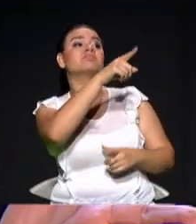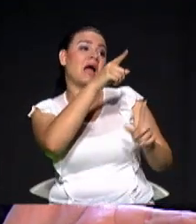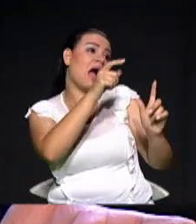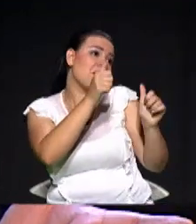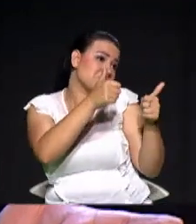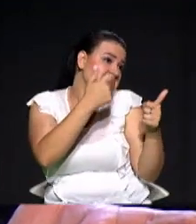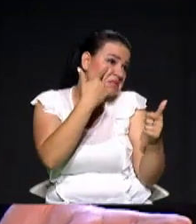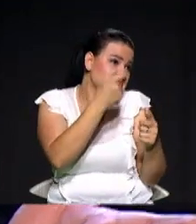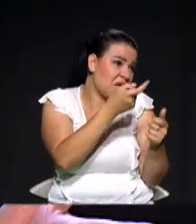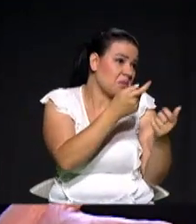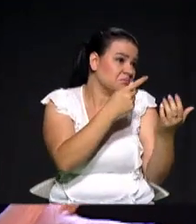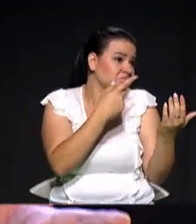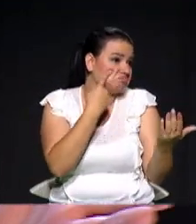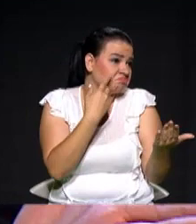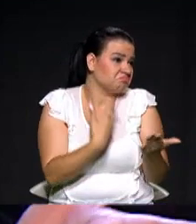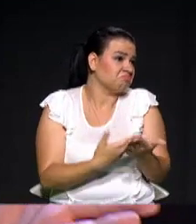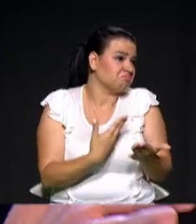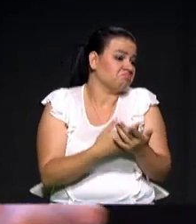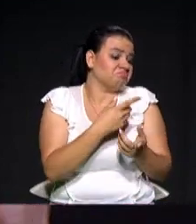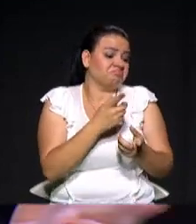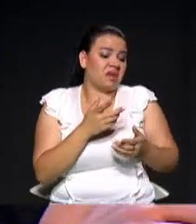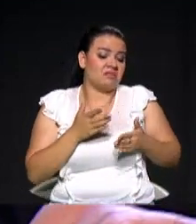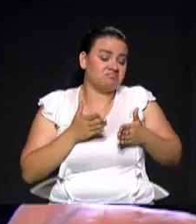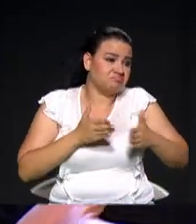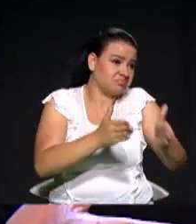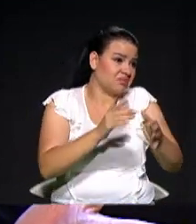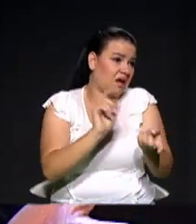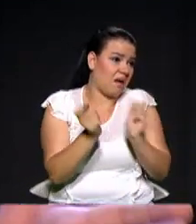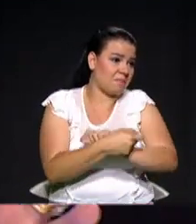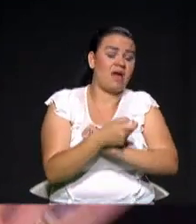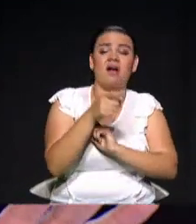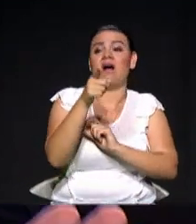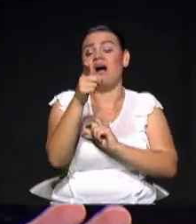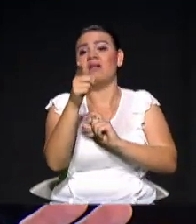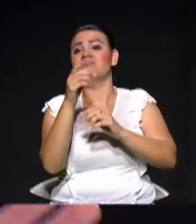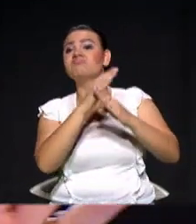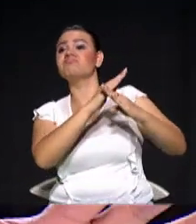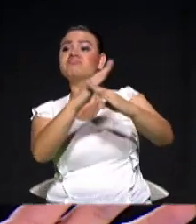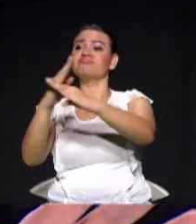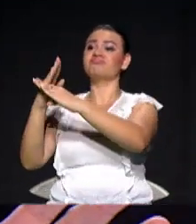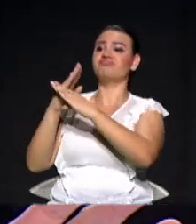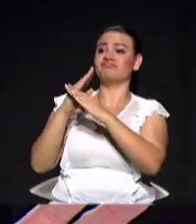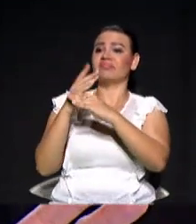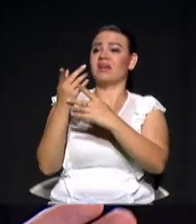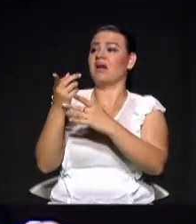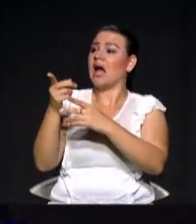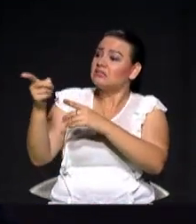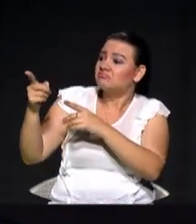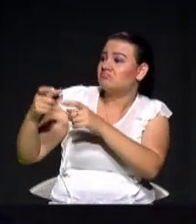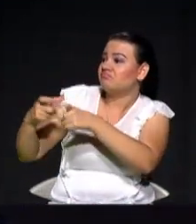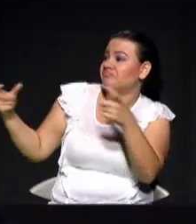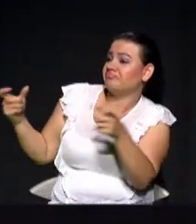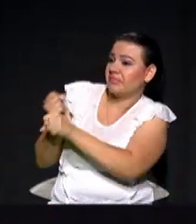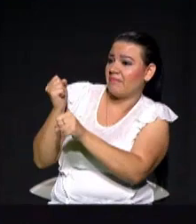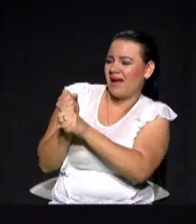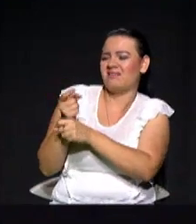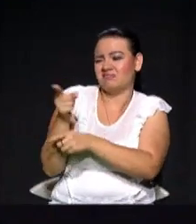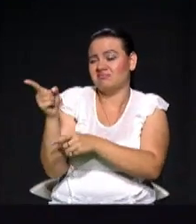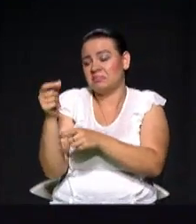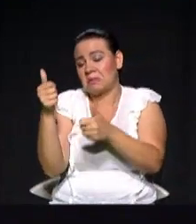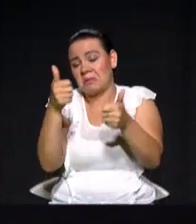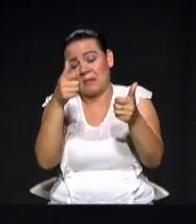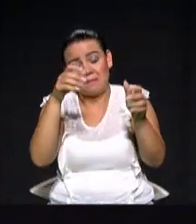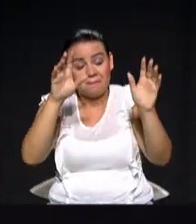En esos mismos puntos podemos estar de acuerdo, la seguridad, una seguridad que sea de manera efectiva, vamos a generar empleo, como lo dijimos ahora. Me preocupa mucho